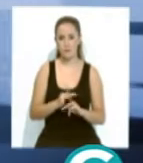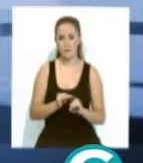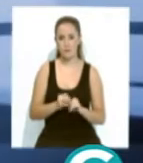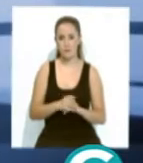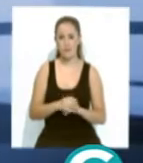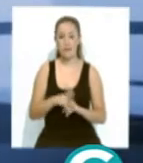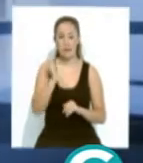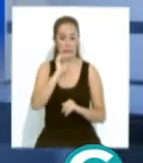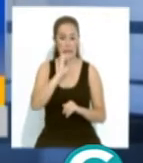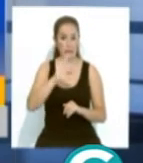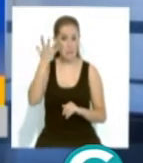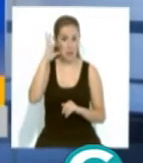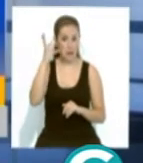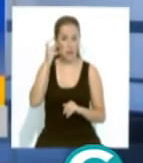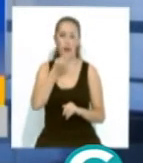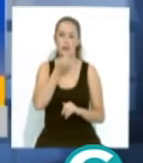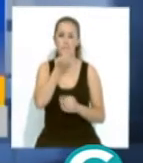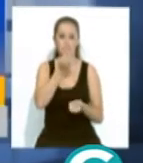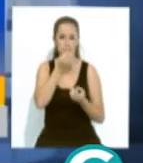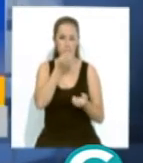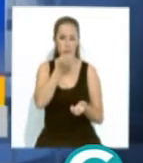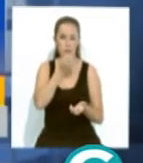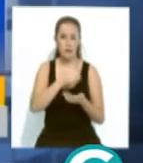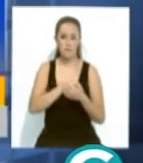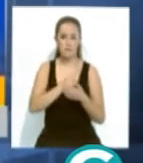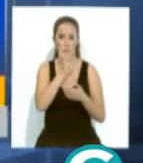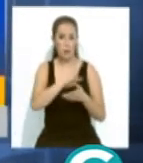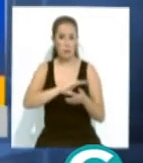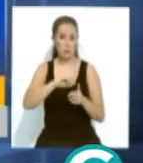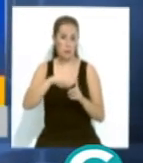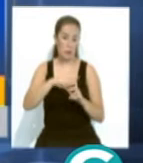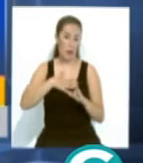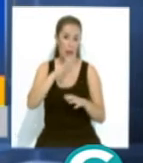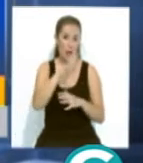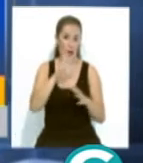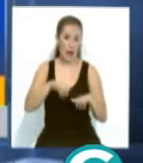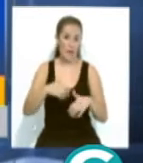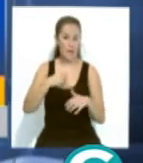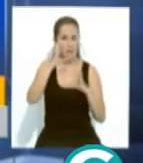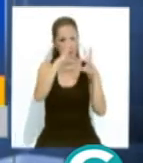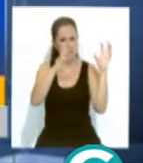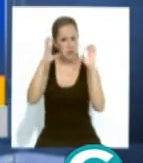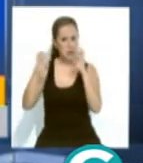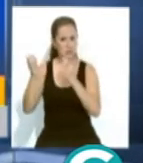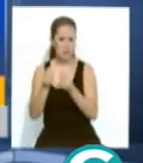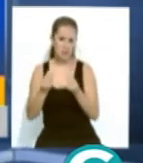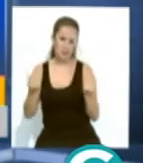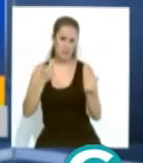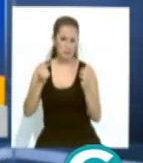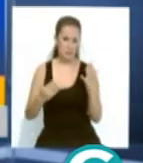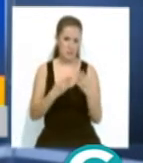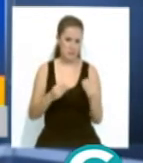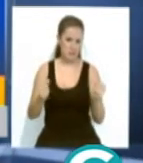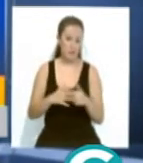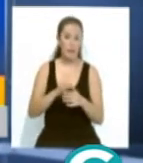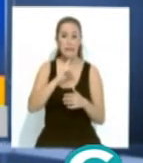La Agencia Estatal de Meteorología informa. De un tiempo para la bahía de Cádiz con cielos poco nubosos y brumas matinales.